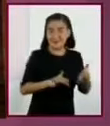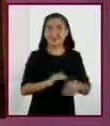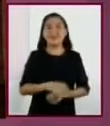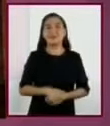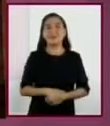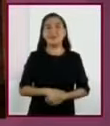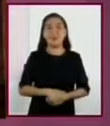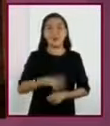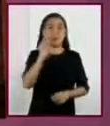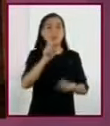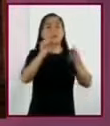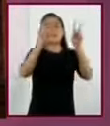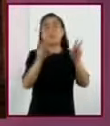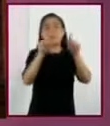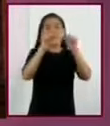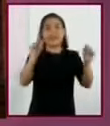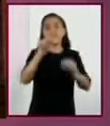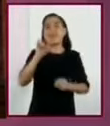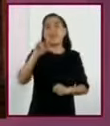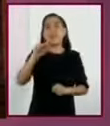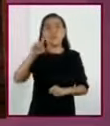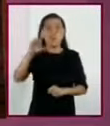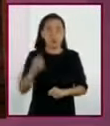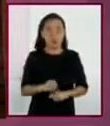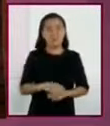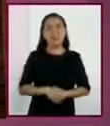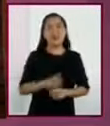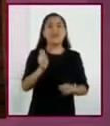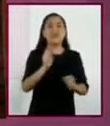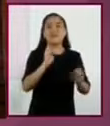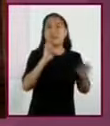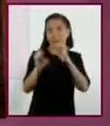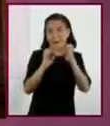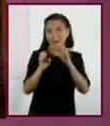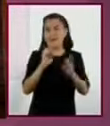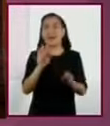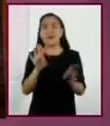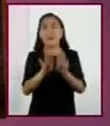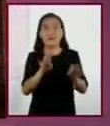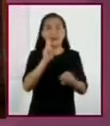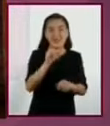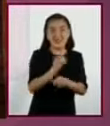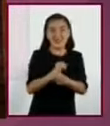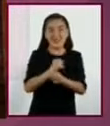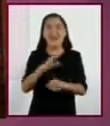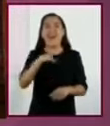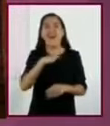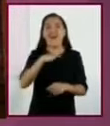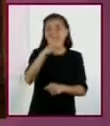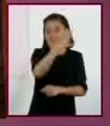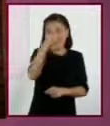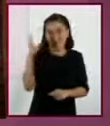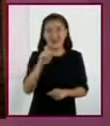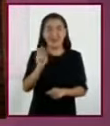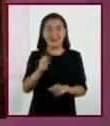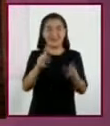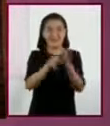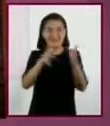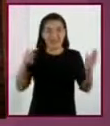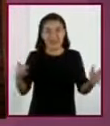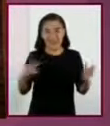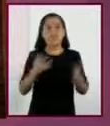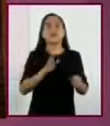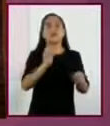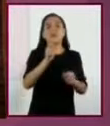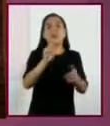el título de un cuento, o un reportaje, las fotos de una nota del periódico, o el índice